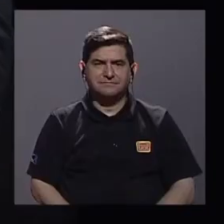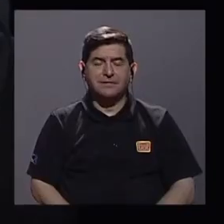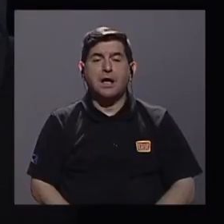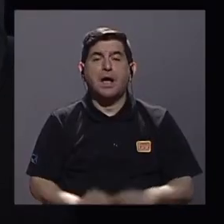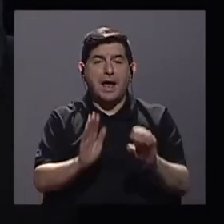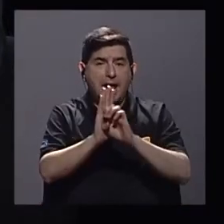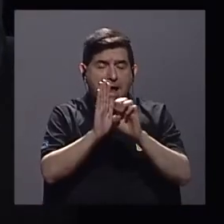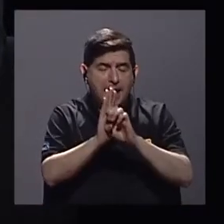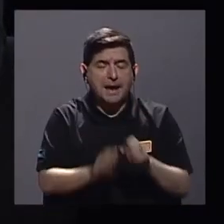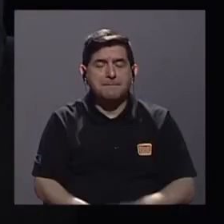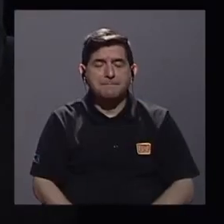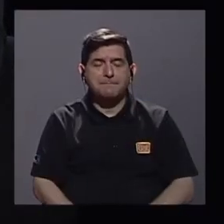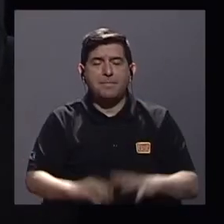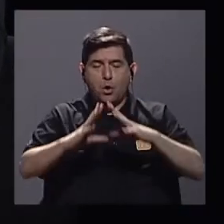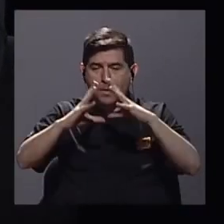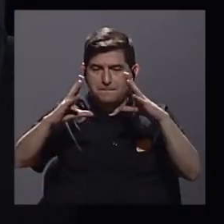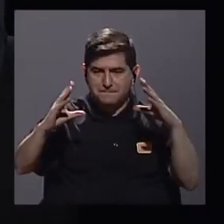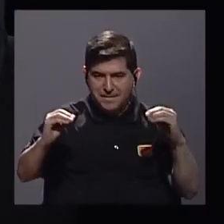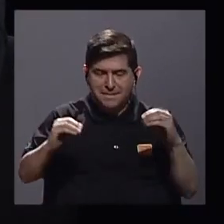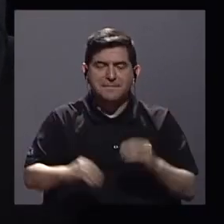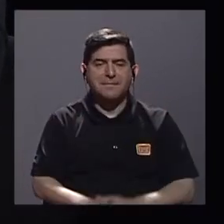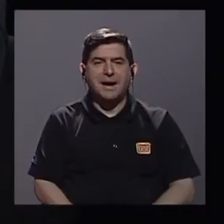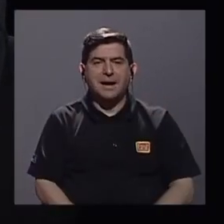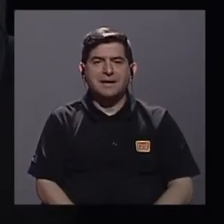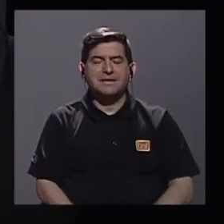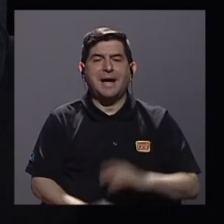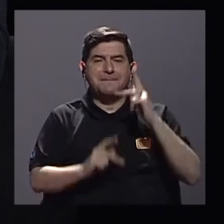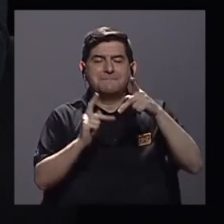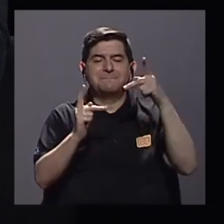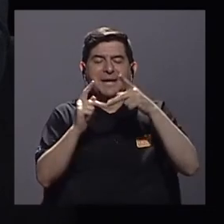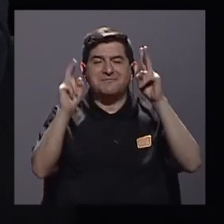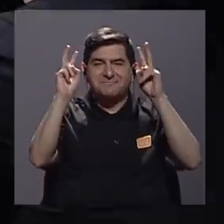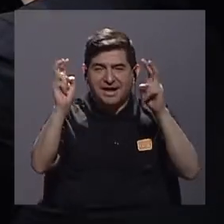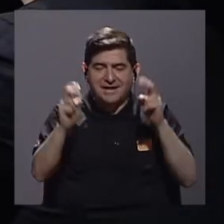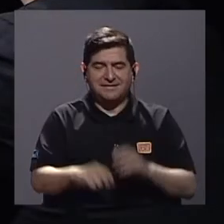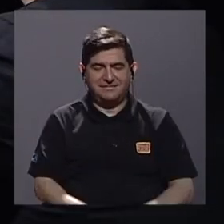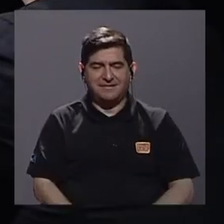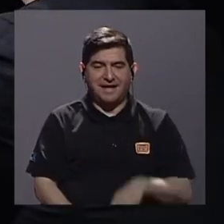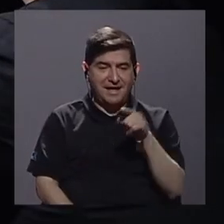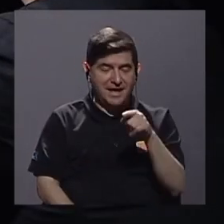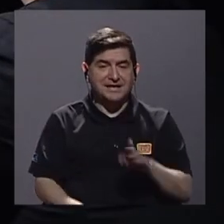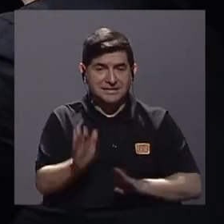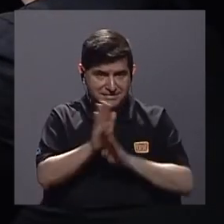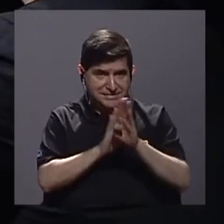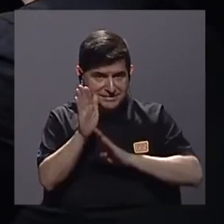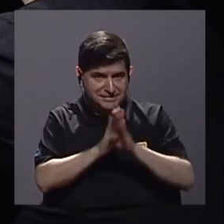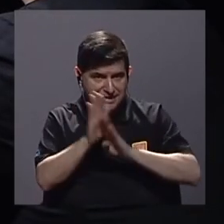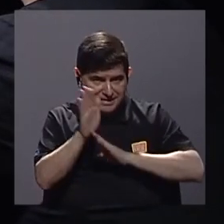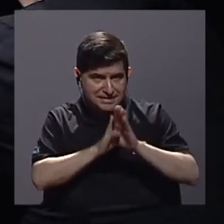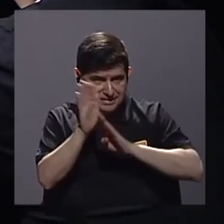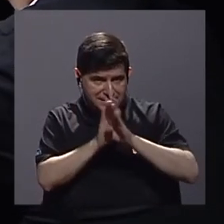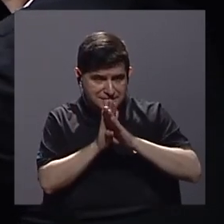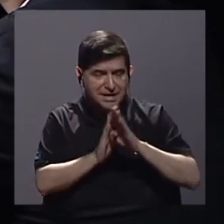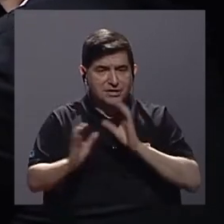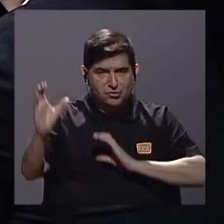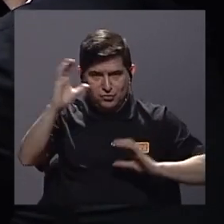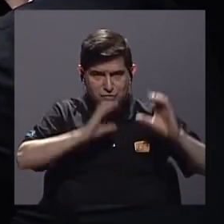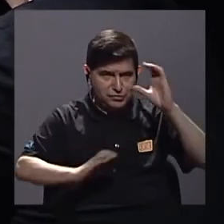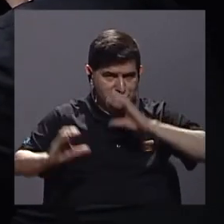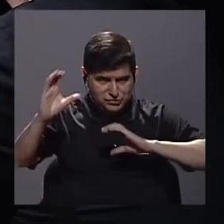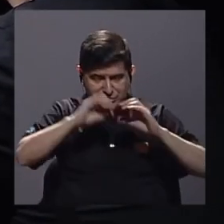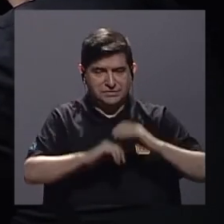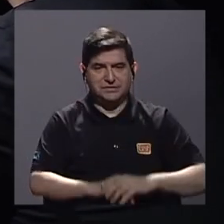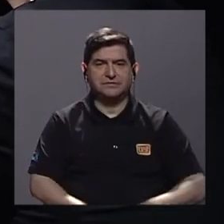por ejemplo la papaya ocosí que se conoce como papaya perfecta ese es un desarrollo científico